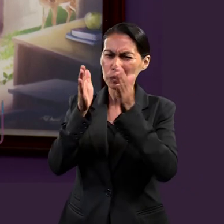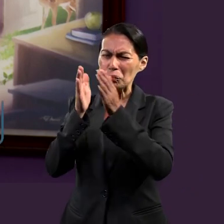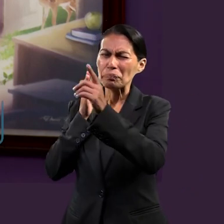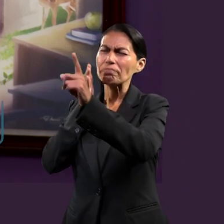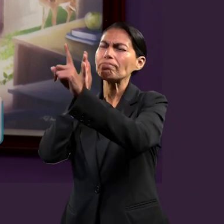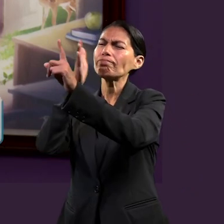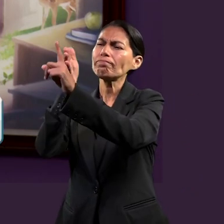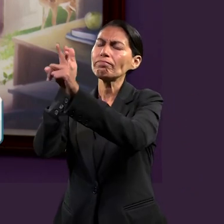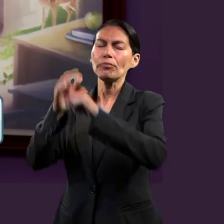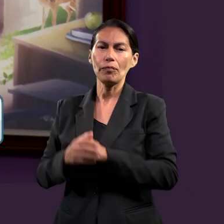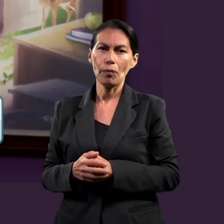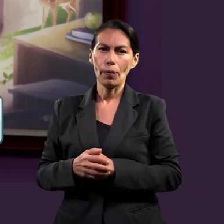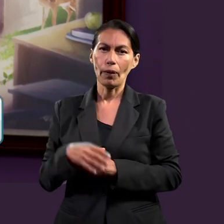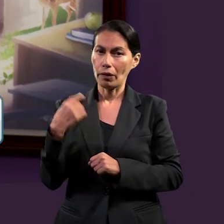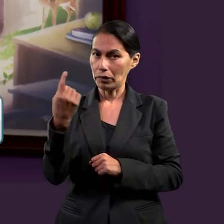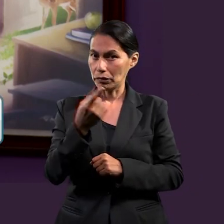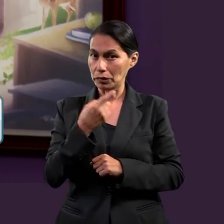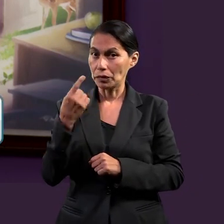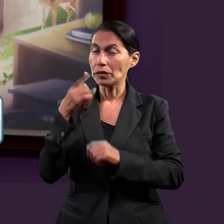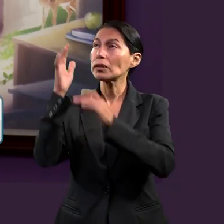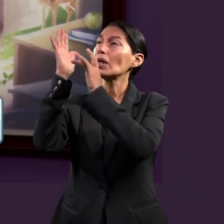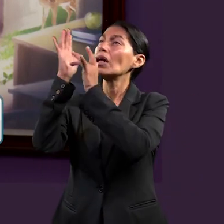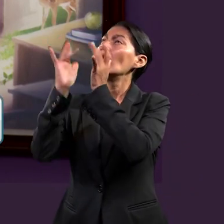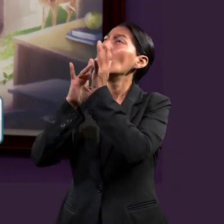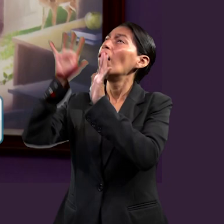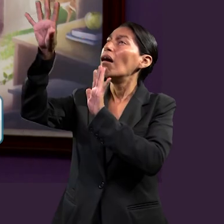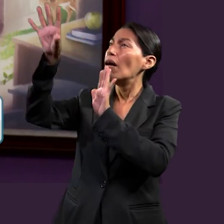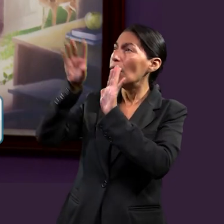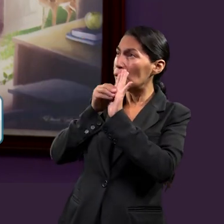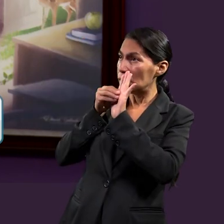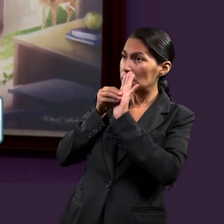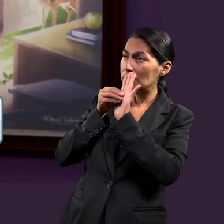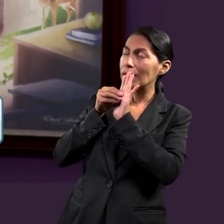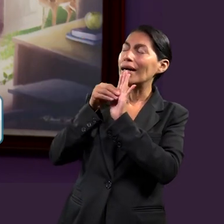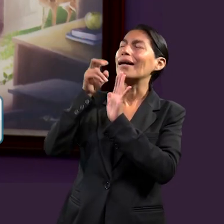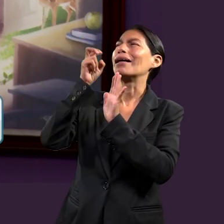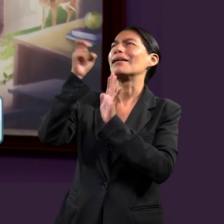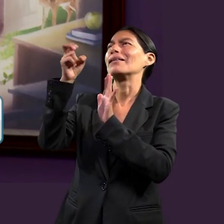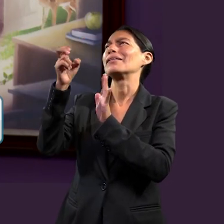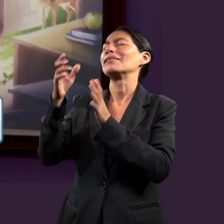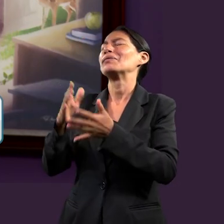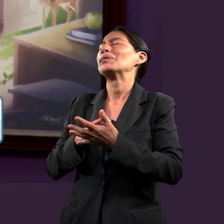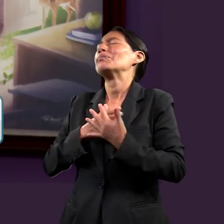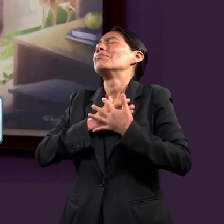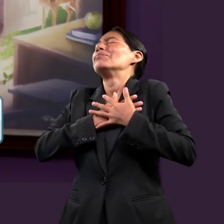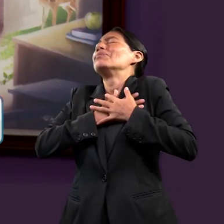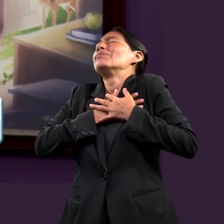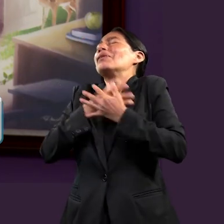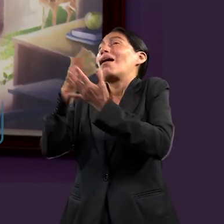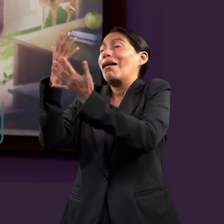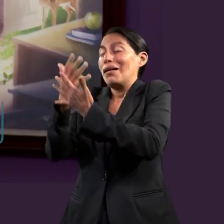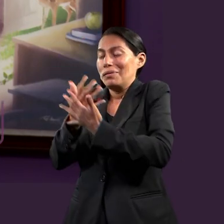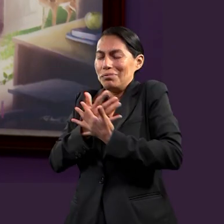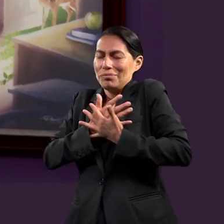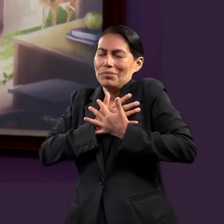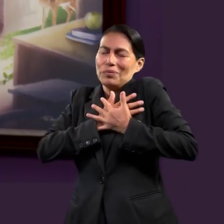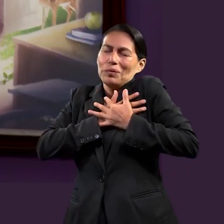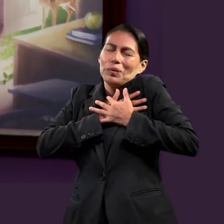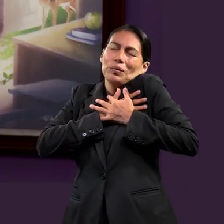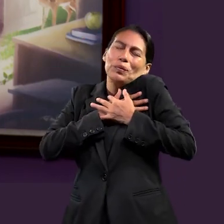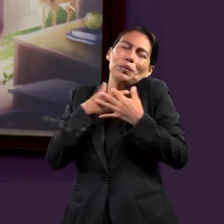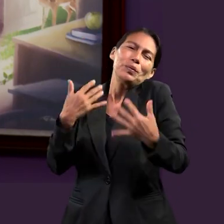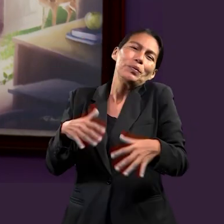enfoca que al momento que nosotros imitamos a Jesús, estamos también viendo la máxima expresión de amor del Padre.